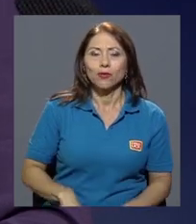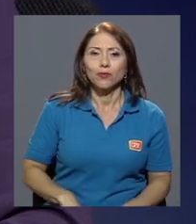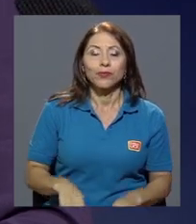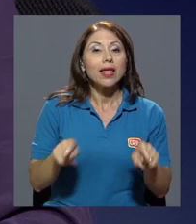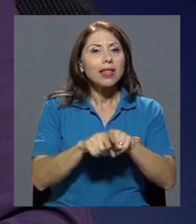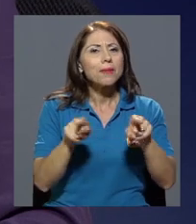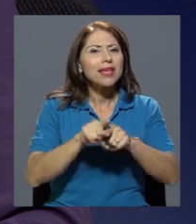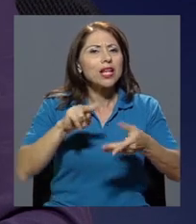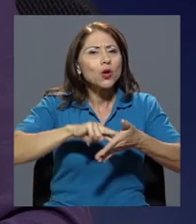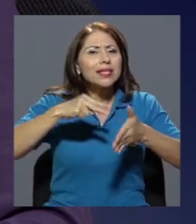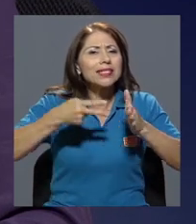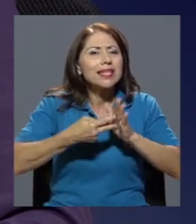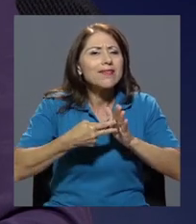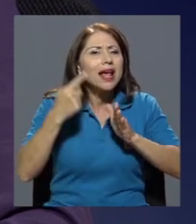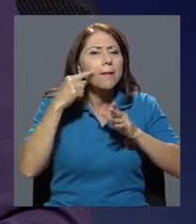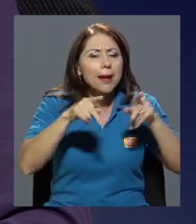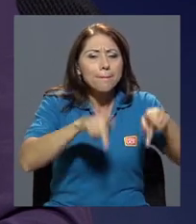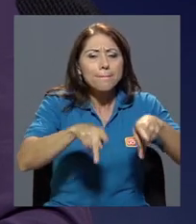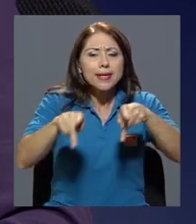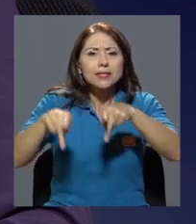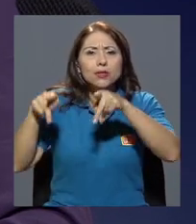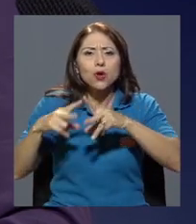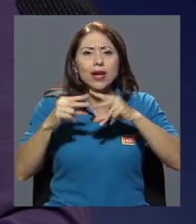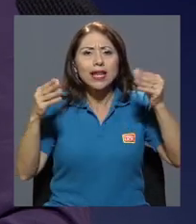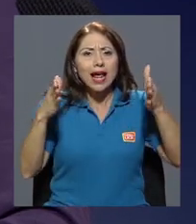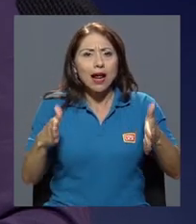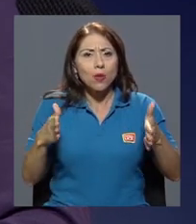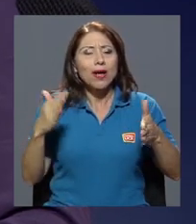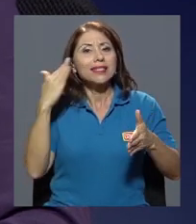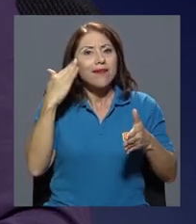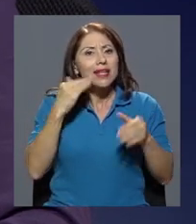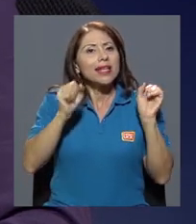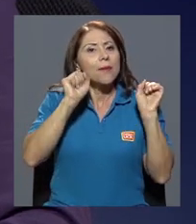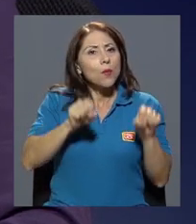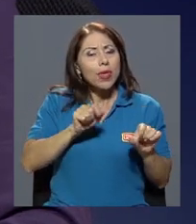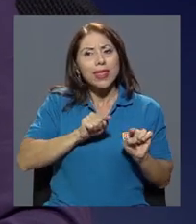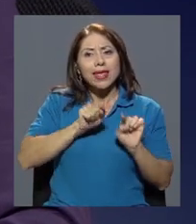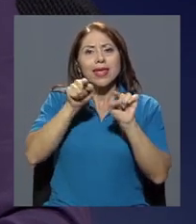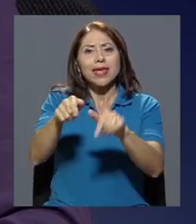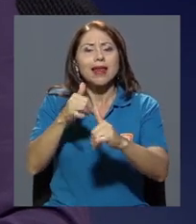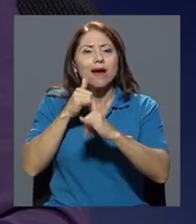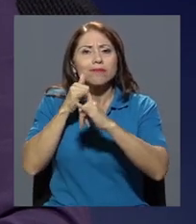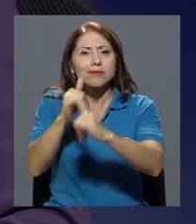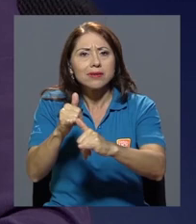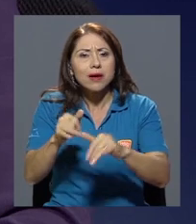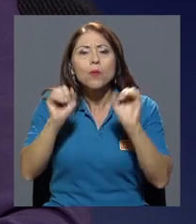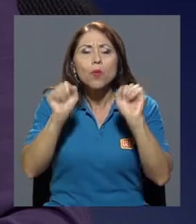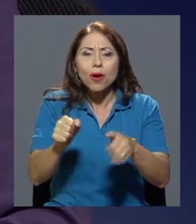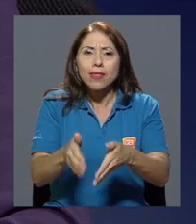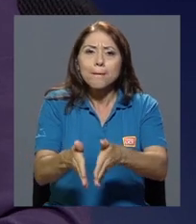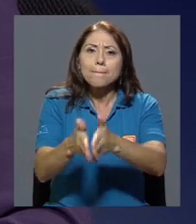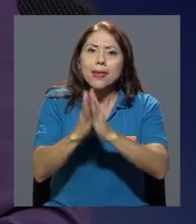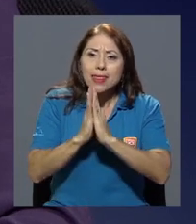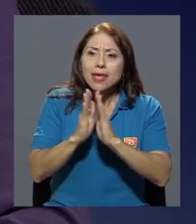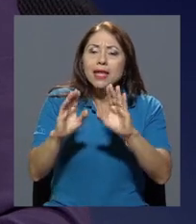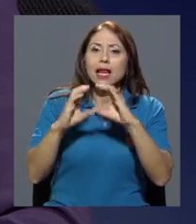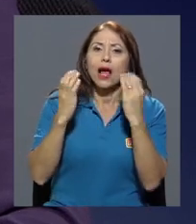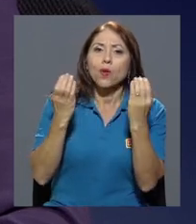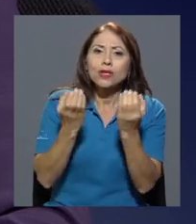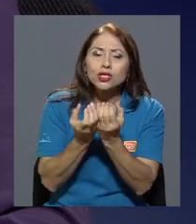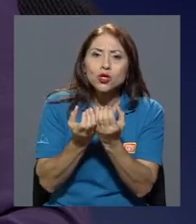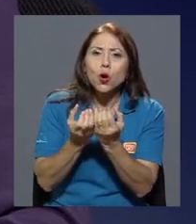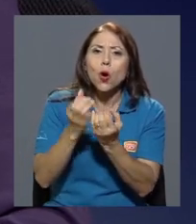lo que significa para la población en Nicaragua saber que de alguna manera pueden acudir a presentar una denuncia, pueden pedir la intervención de la